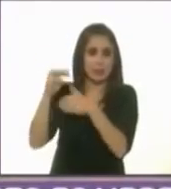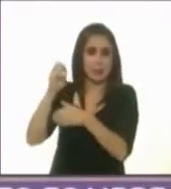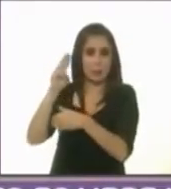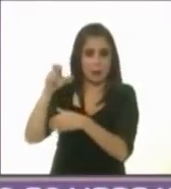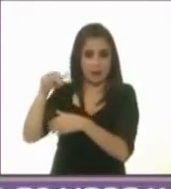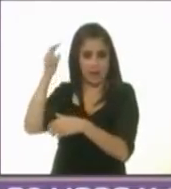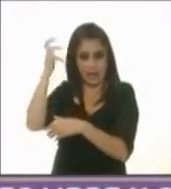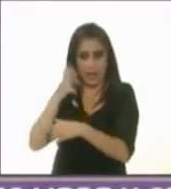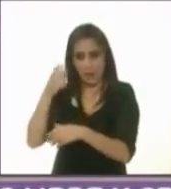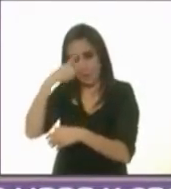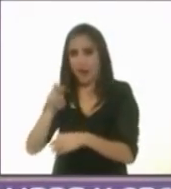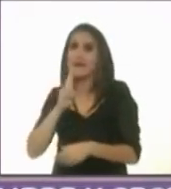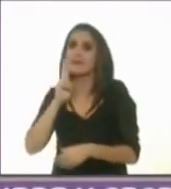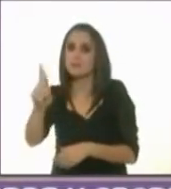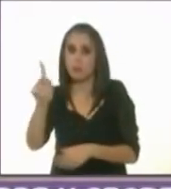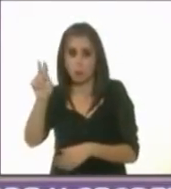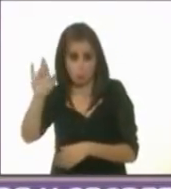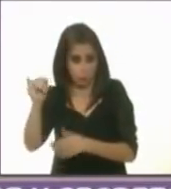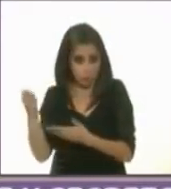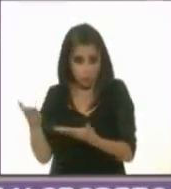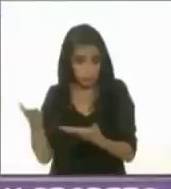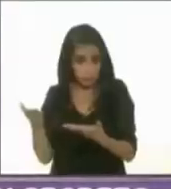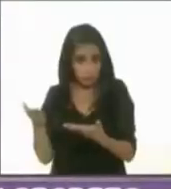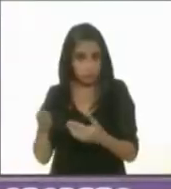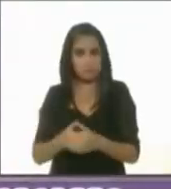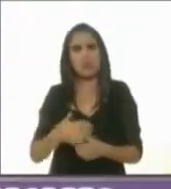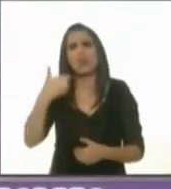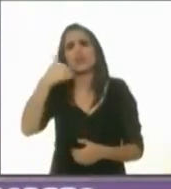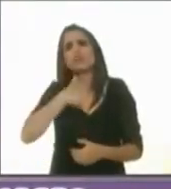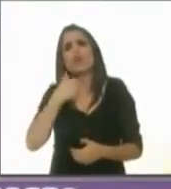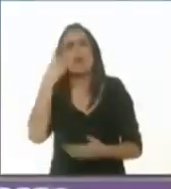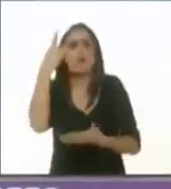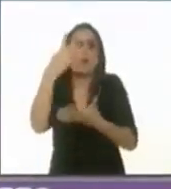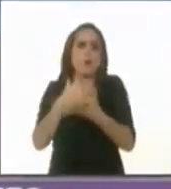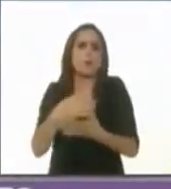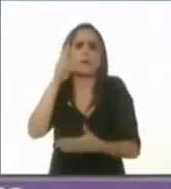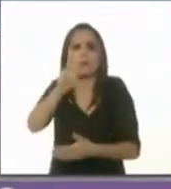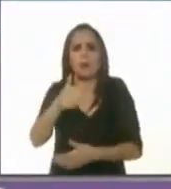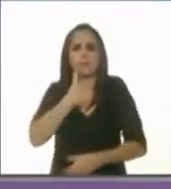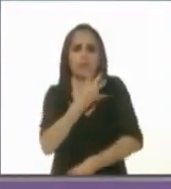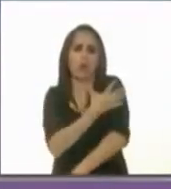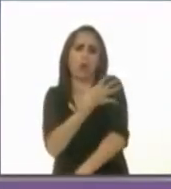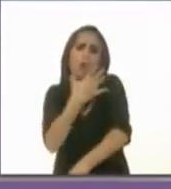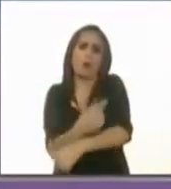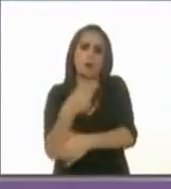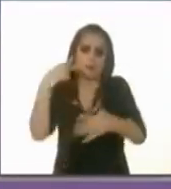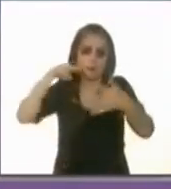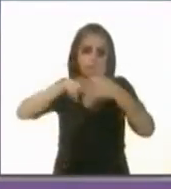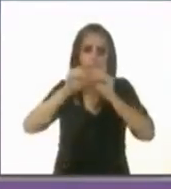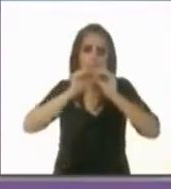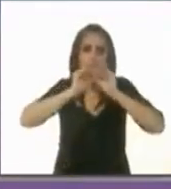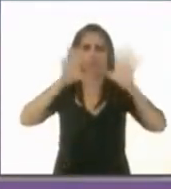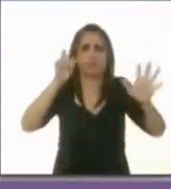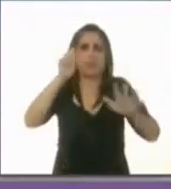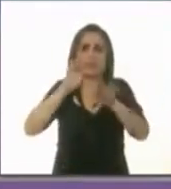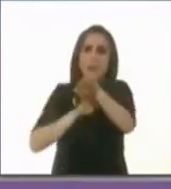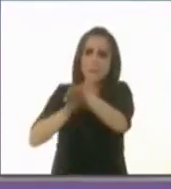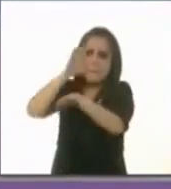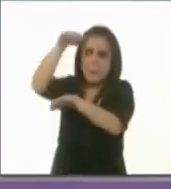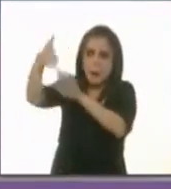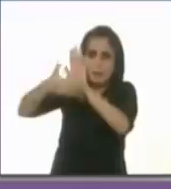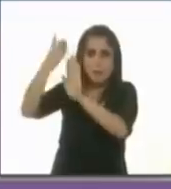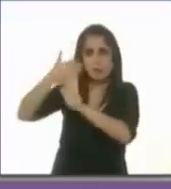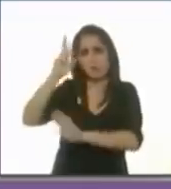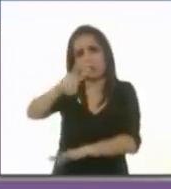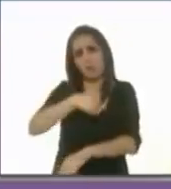para responderle a la candidata Carpinteiro. Suelo decir que siempre fue transparente la información de los segundos pisos, siempre. Hasta